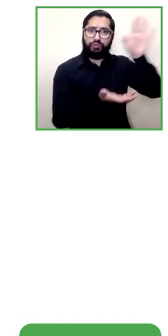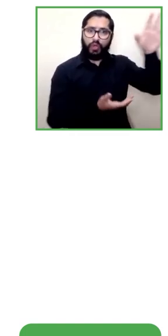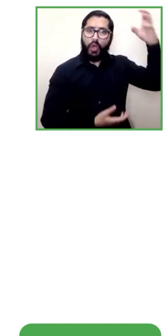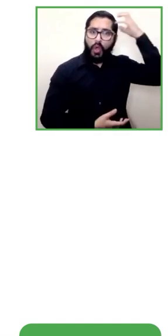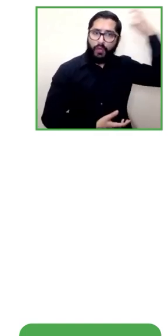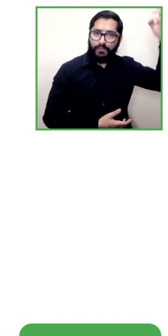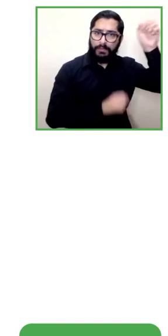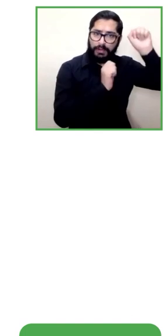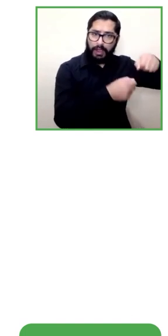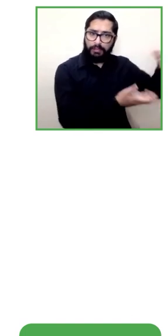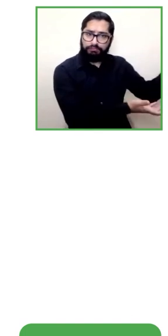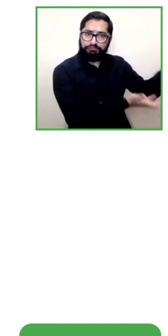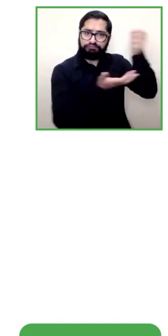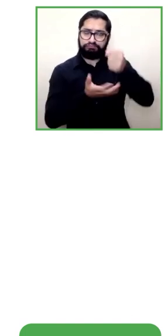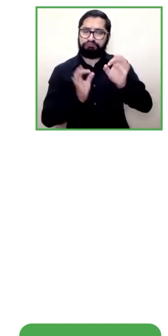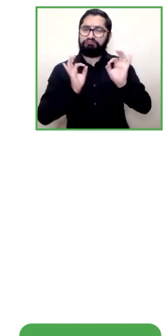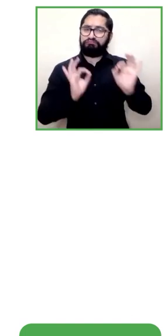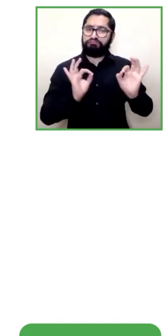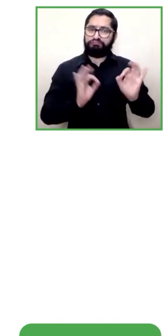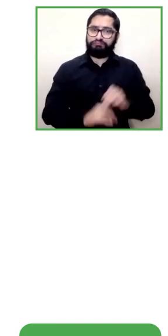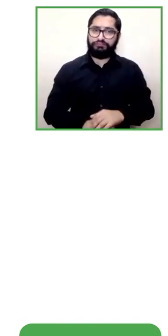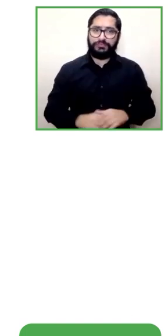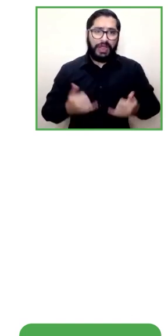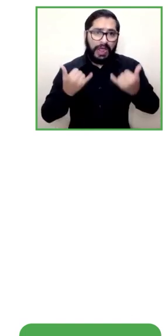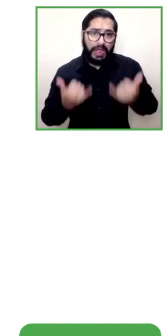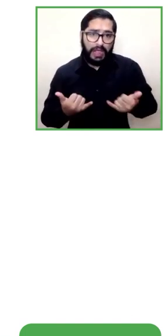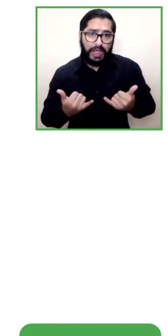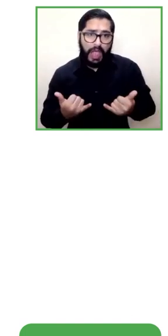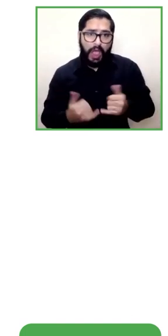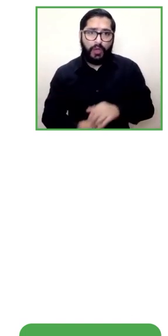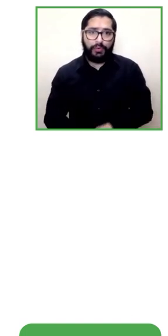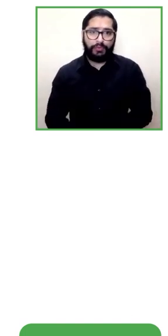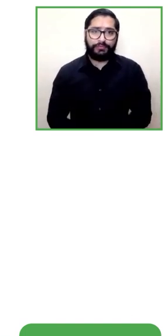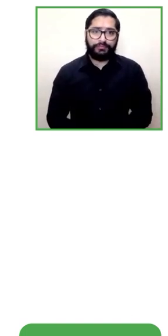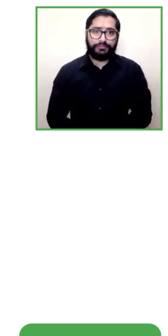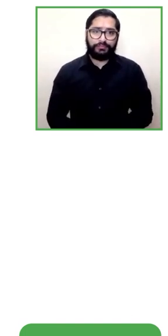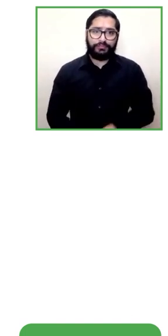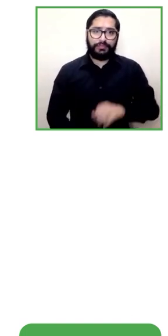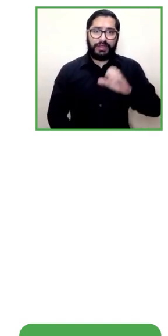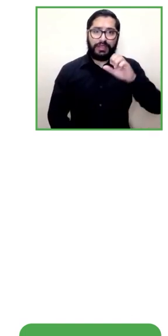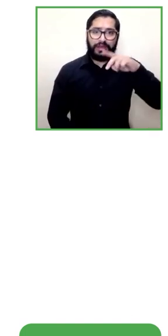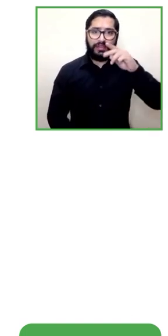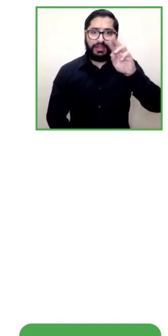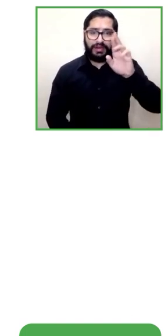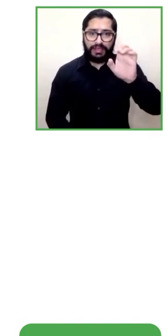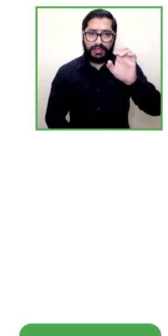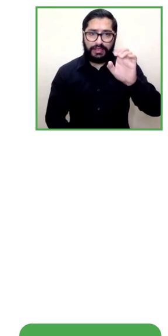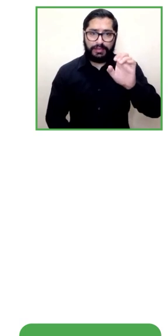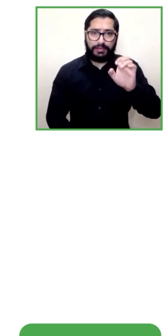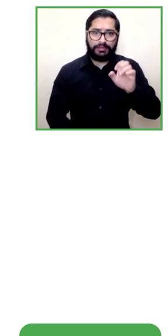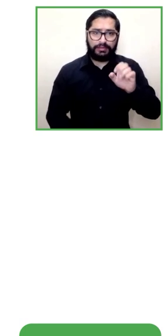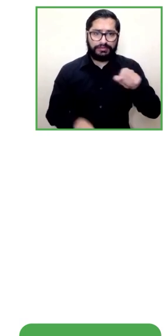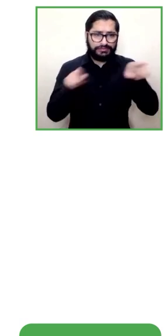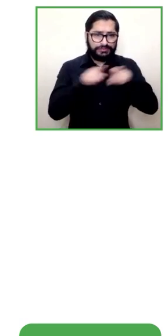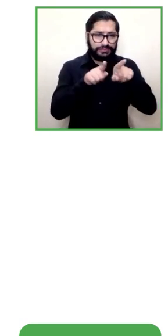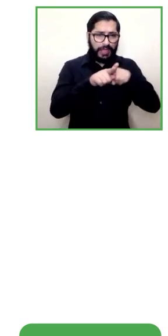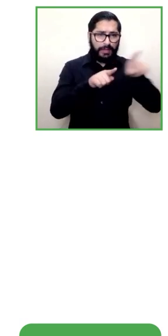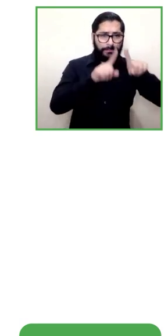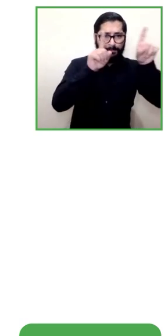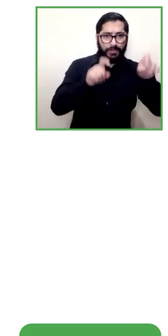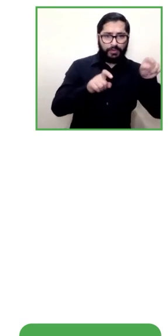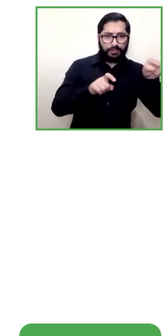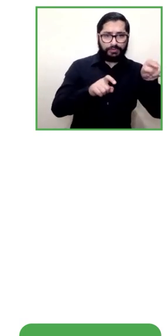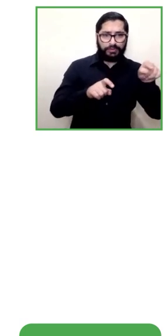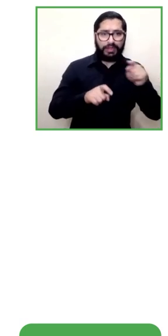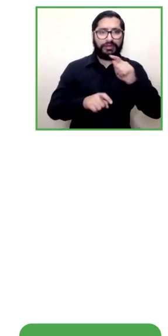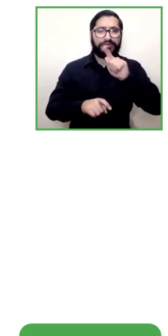a Endre y después le voy a dar a Ersin que son startups que un poco para los que no conocen una startup generalmente puede ser